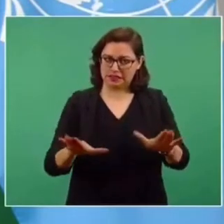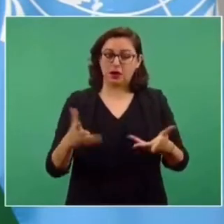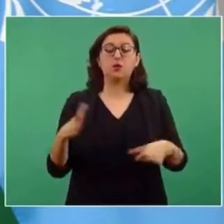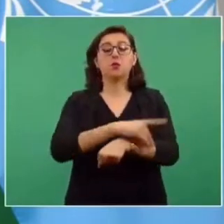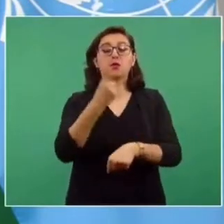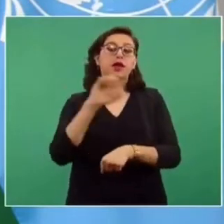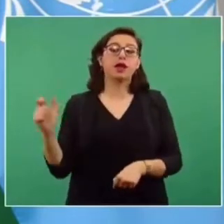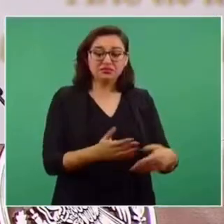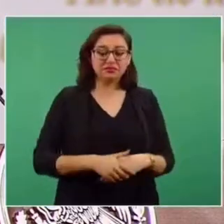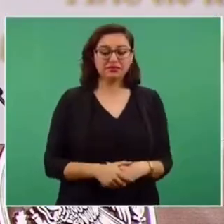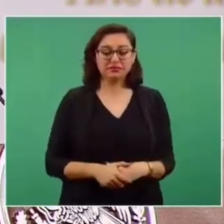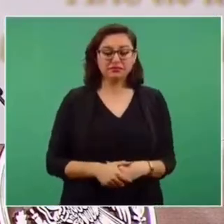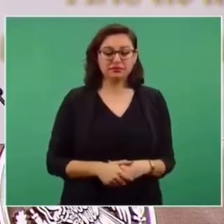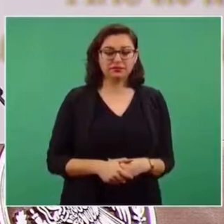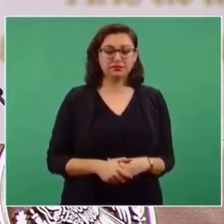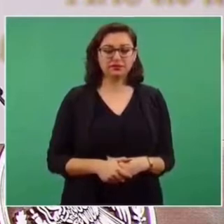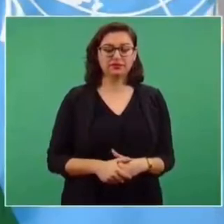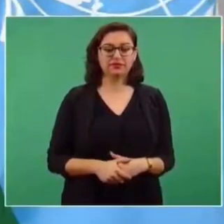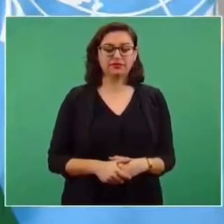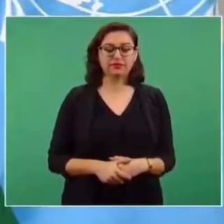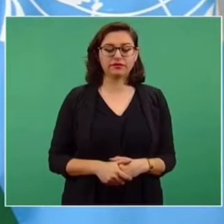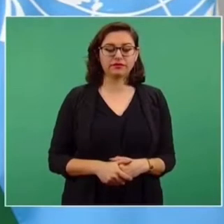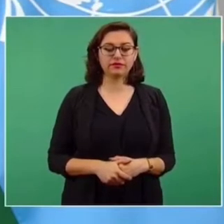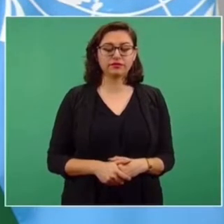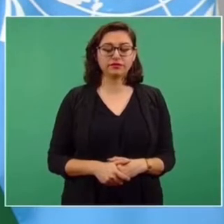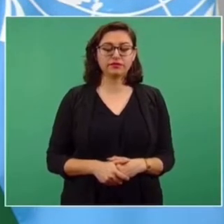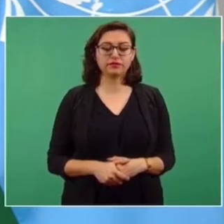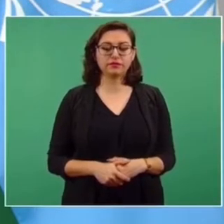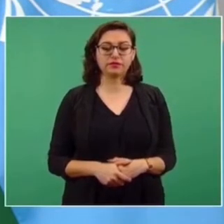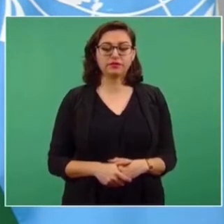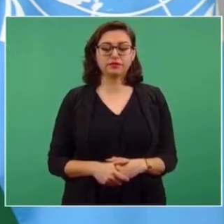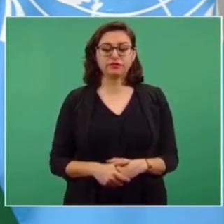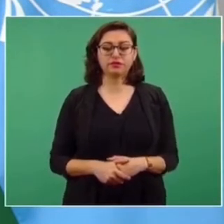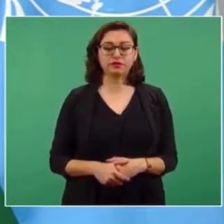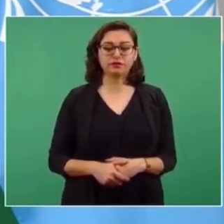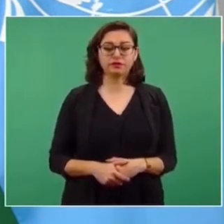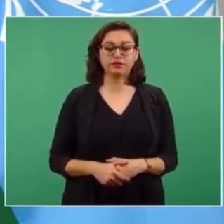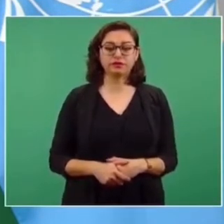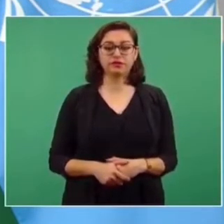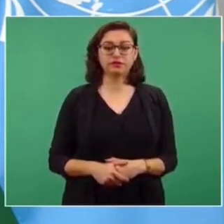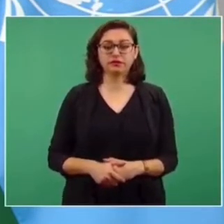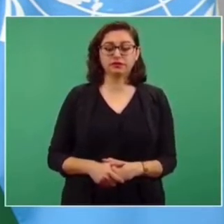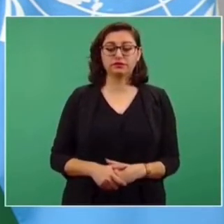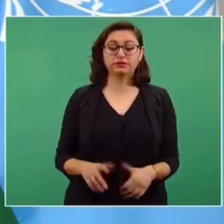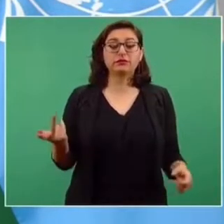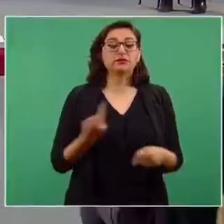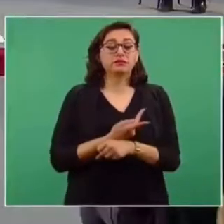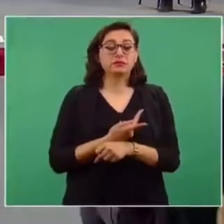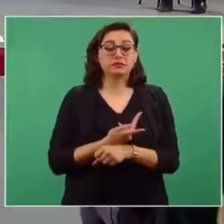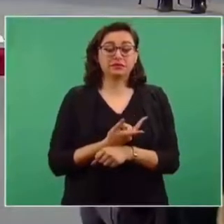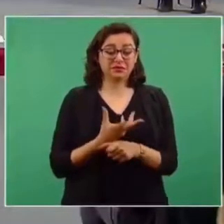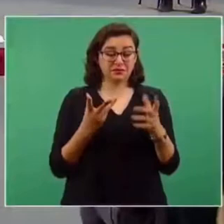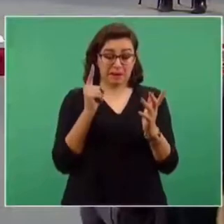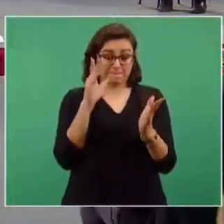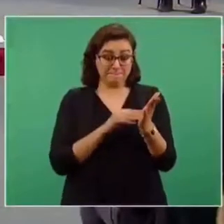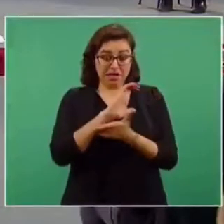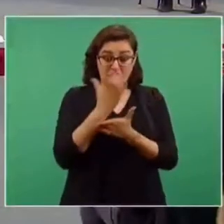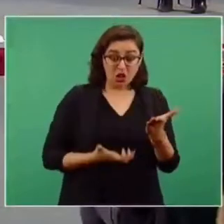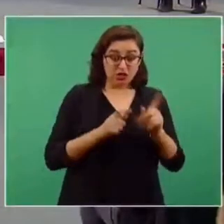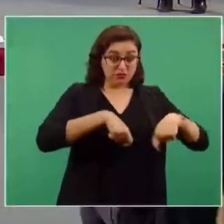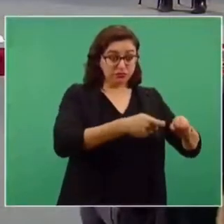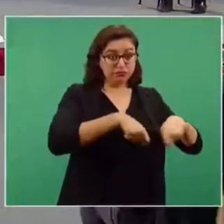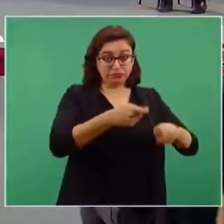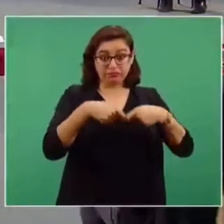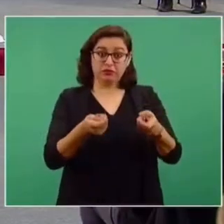reforma energética, ¿qué fue lo que sucedió? De que muchos de esos contratos que se cancelaron, se siguen